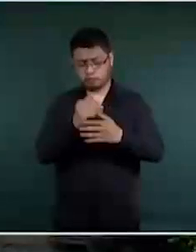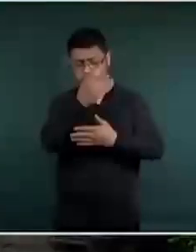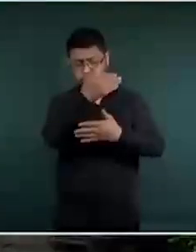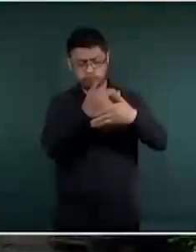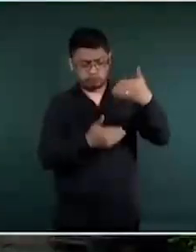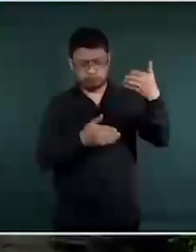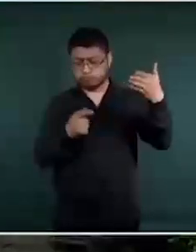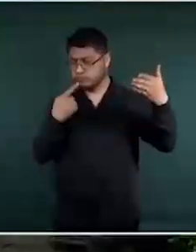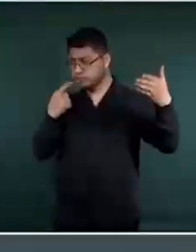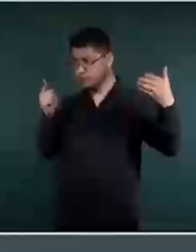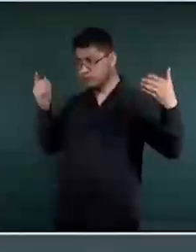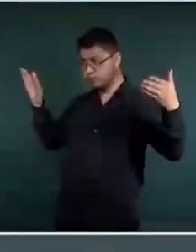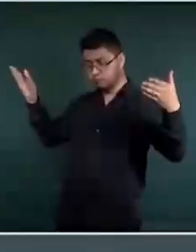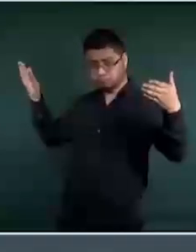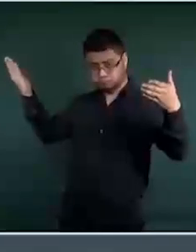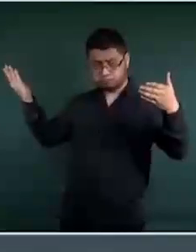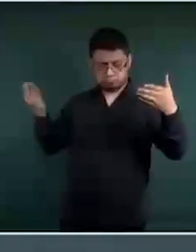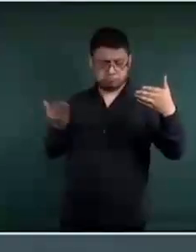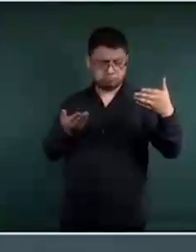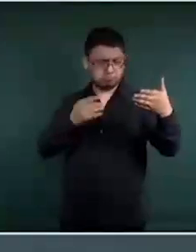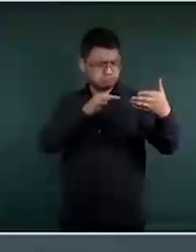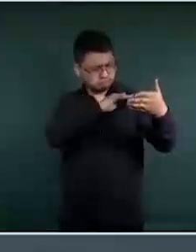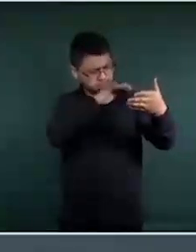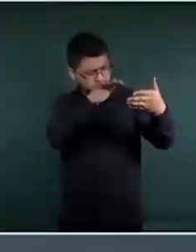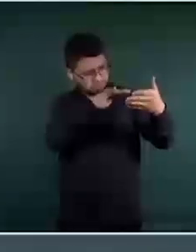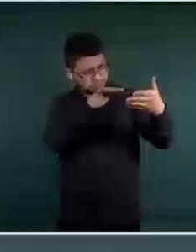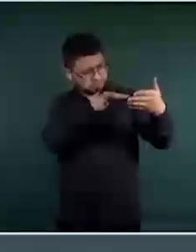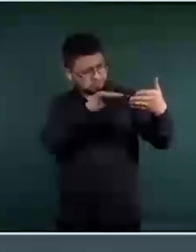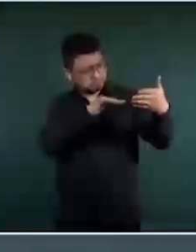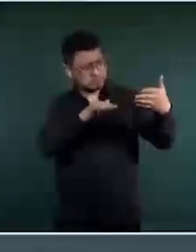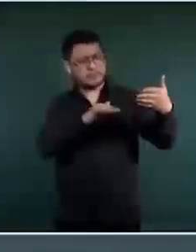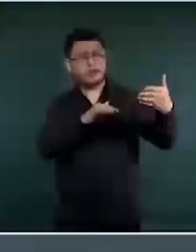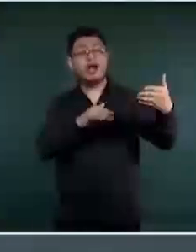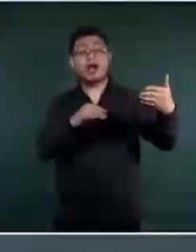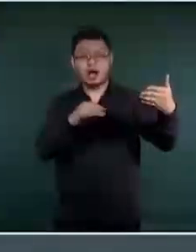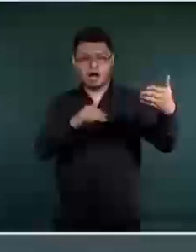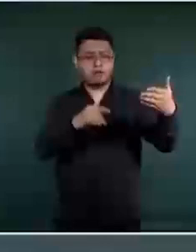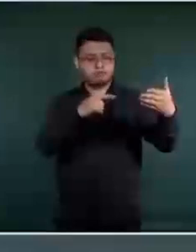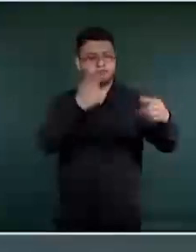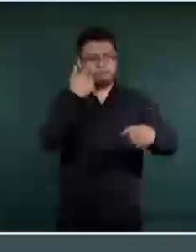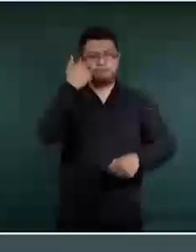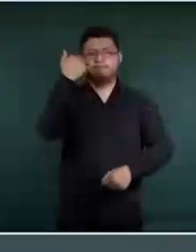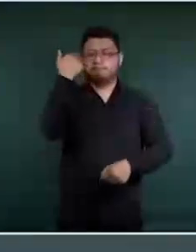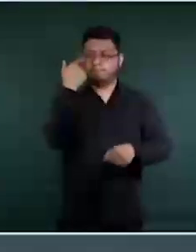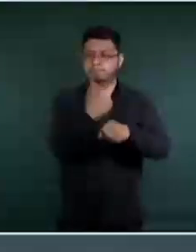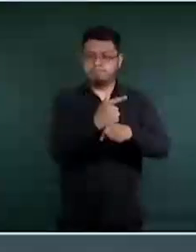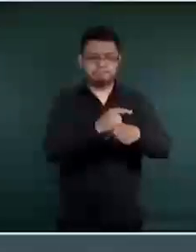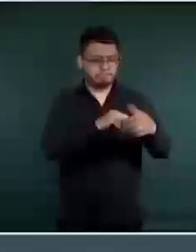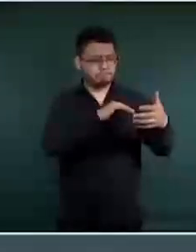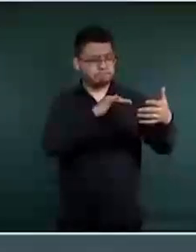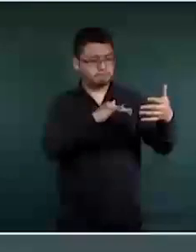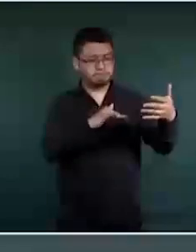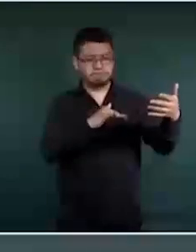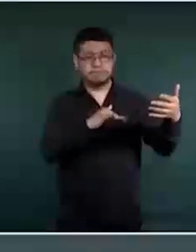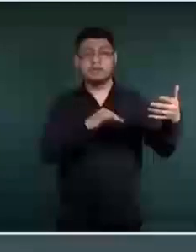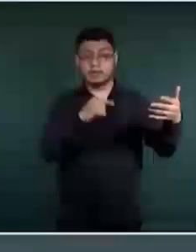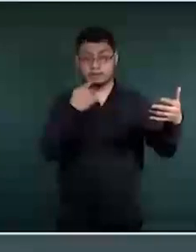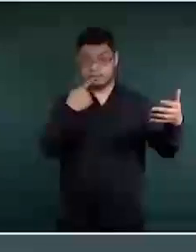fiscalía, se han otorgado